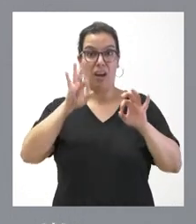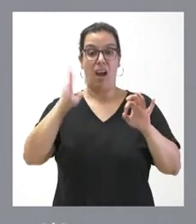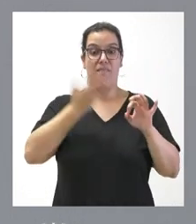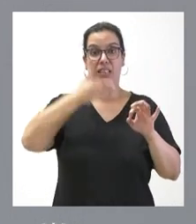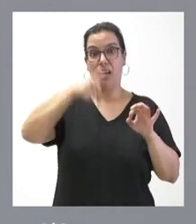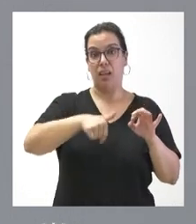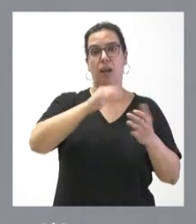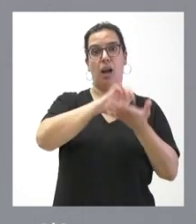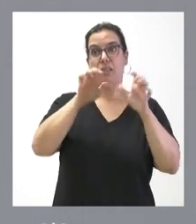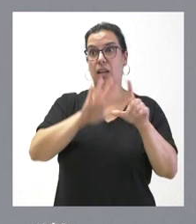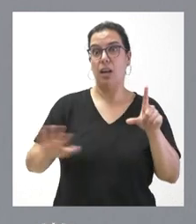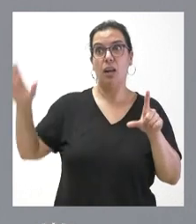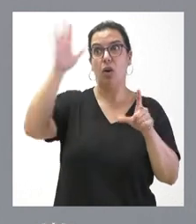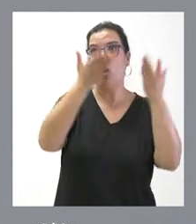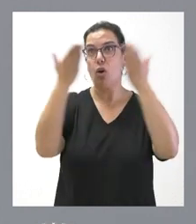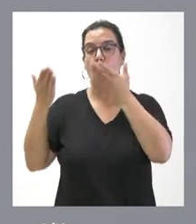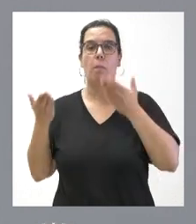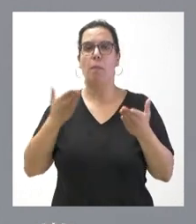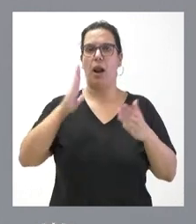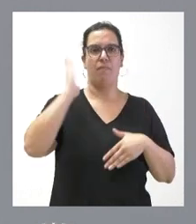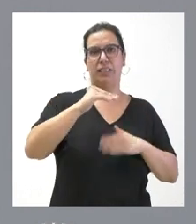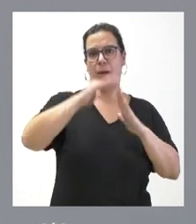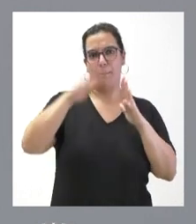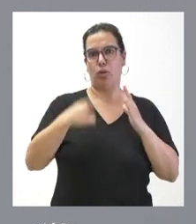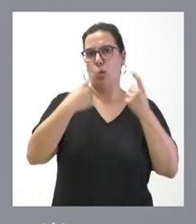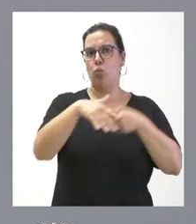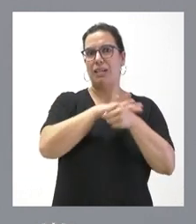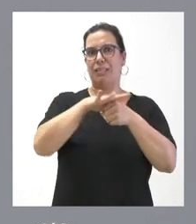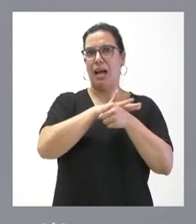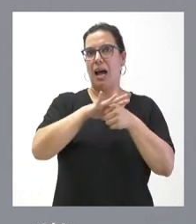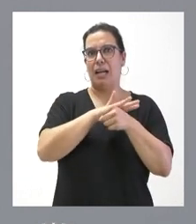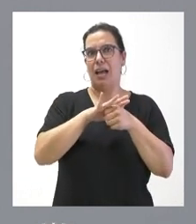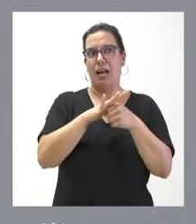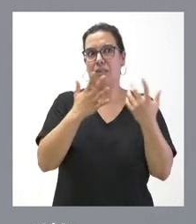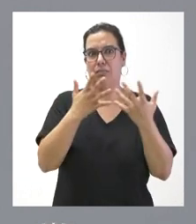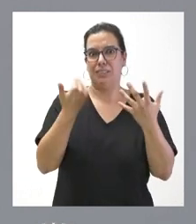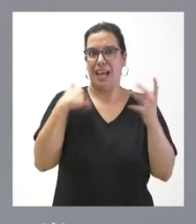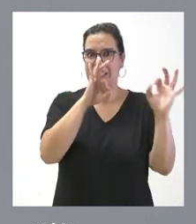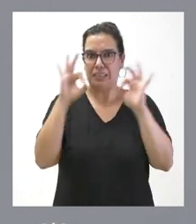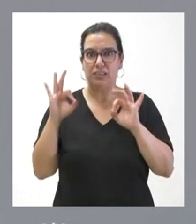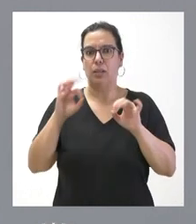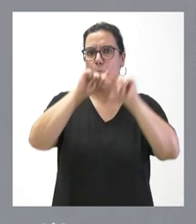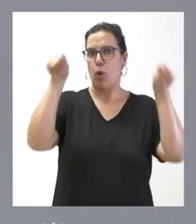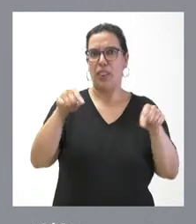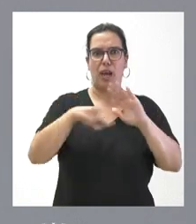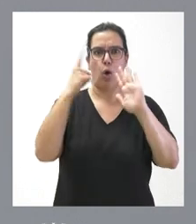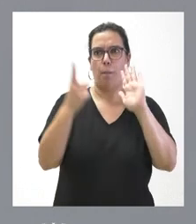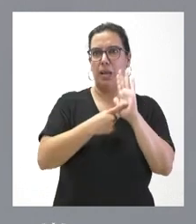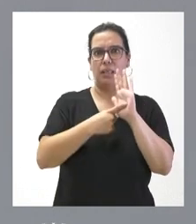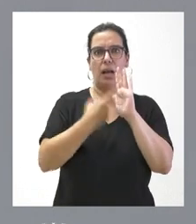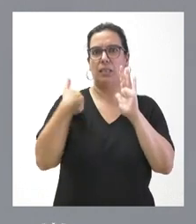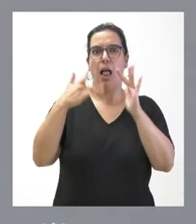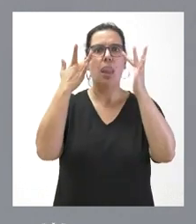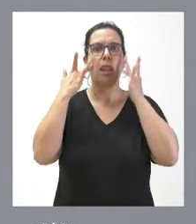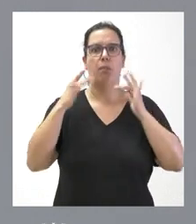entre las comunidades con menor nivel de prevalencia y hay áreas ya concretas y provincias enteras de nuestra comunidad que están